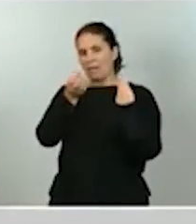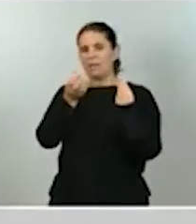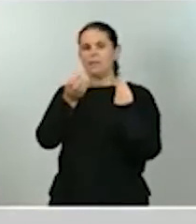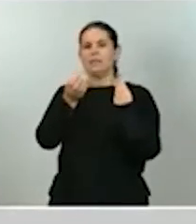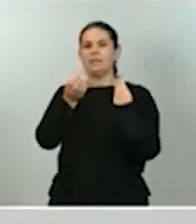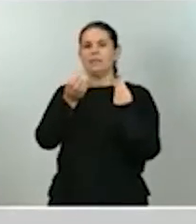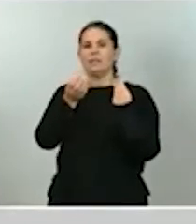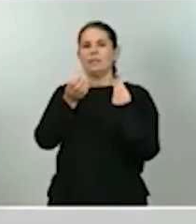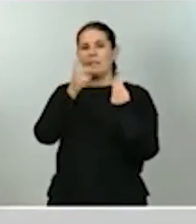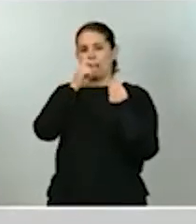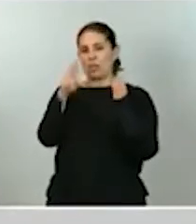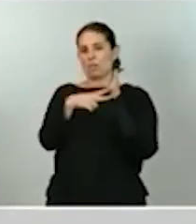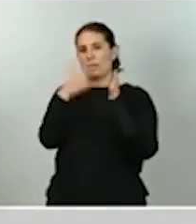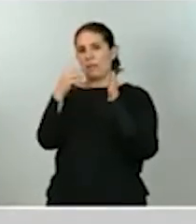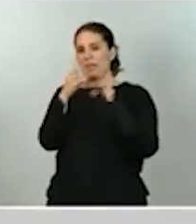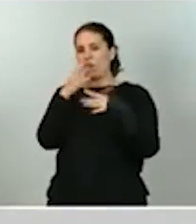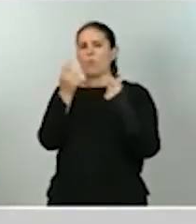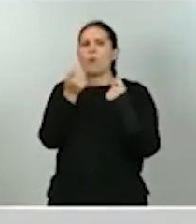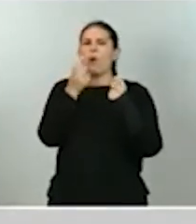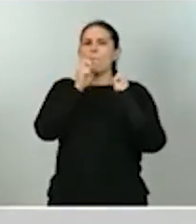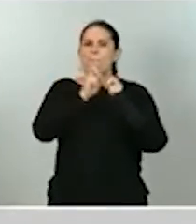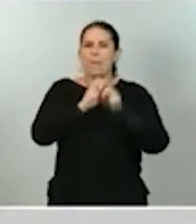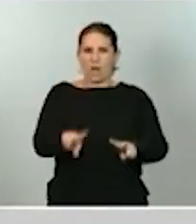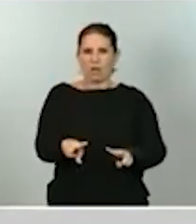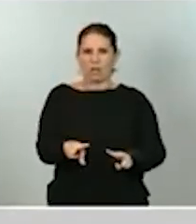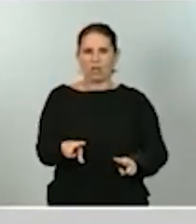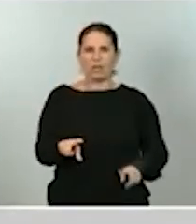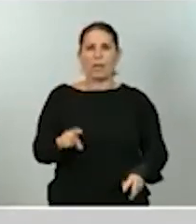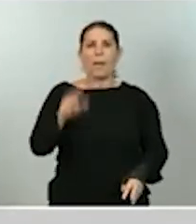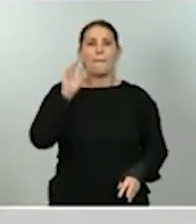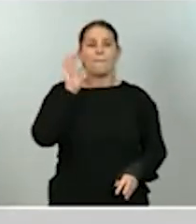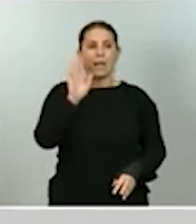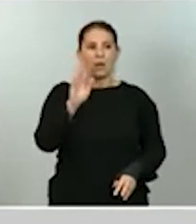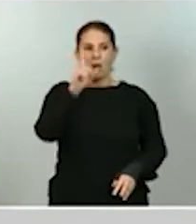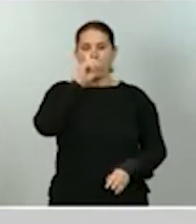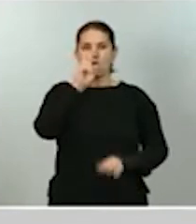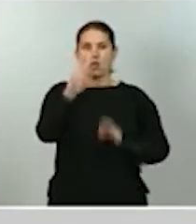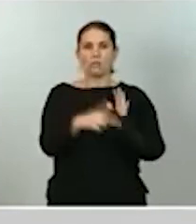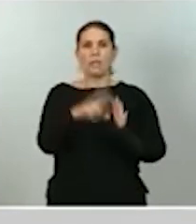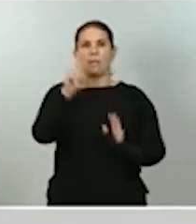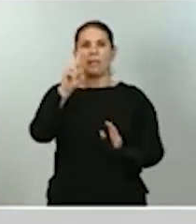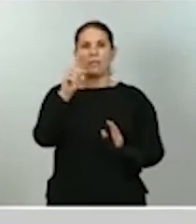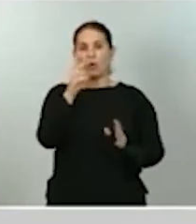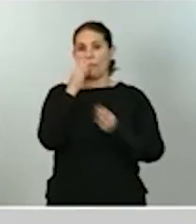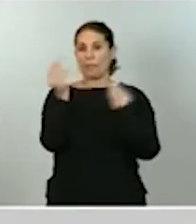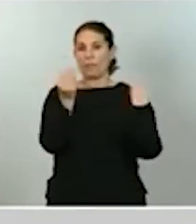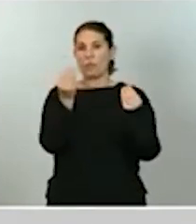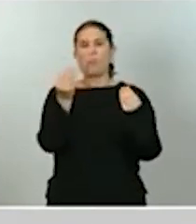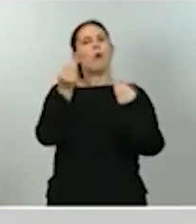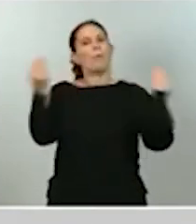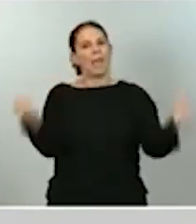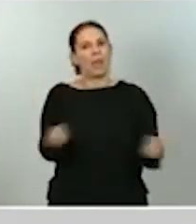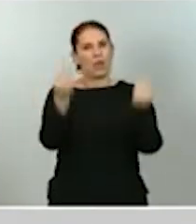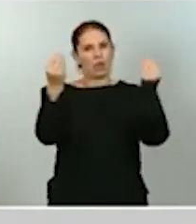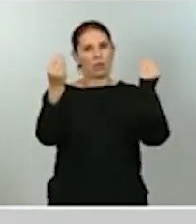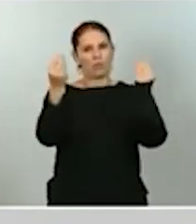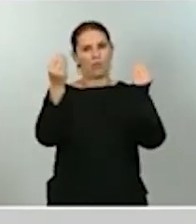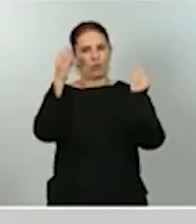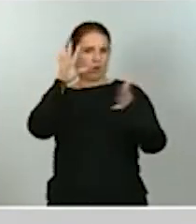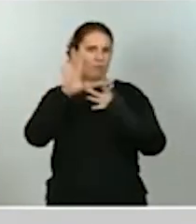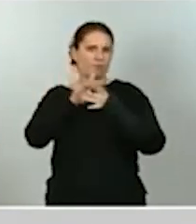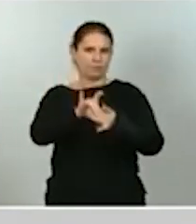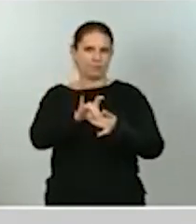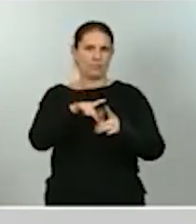y, sin embargo, una previsión mejor para 2021. Unas estimaciones coherentes con el caso español.